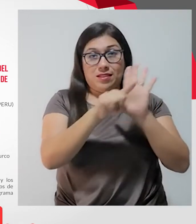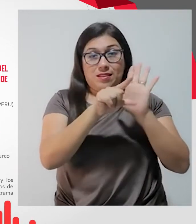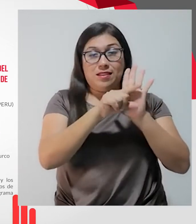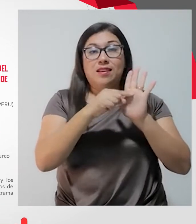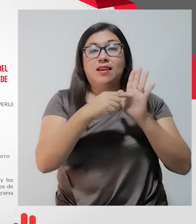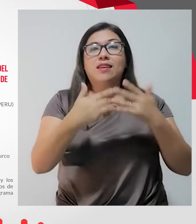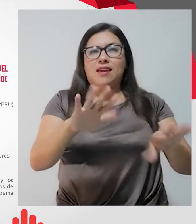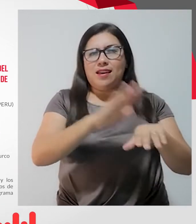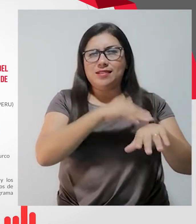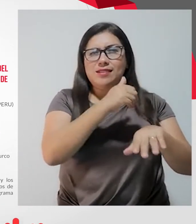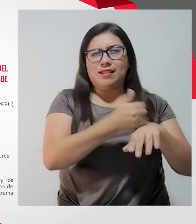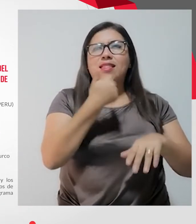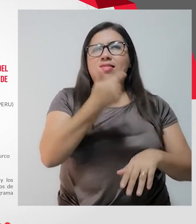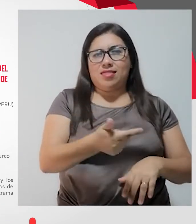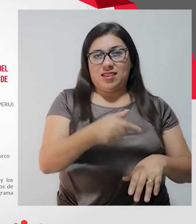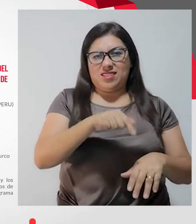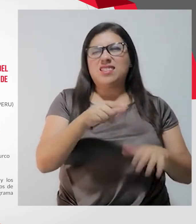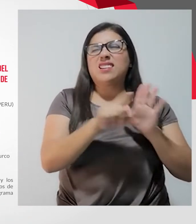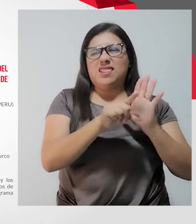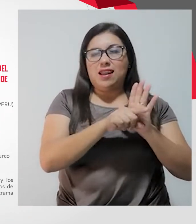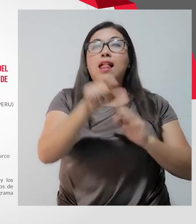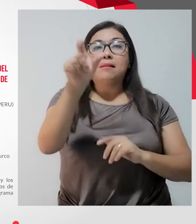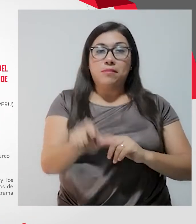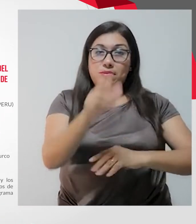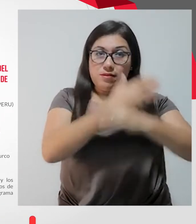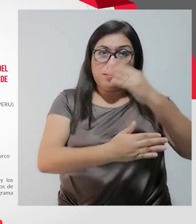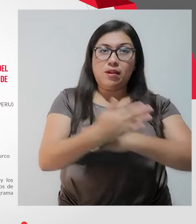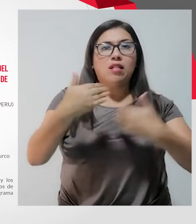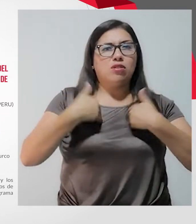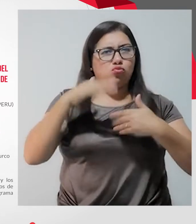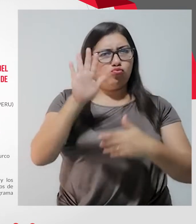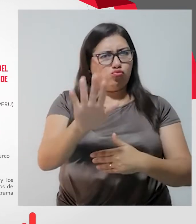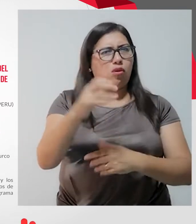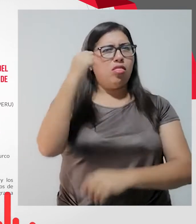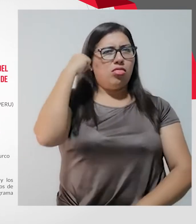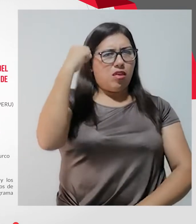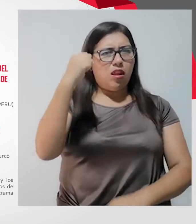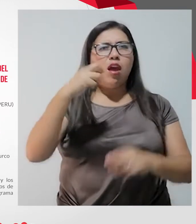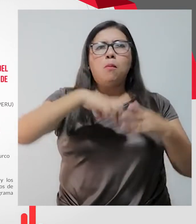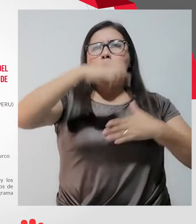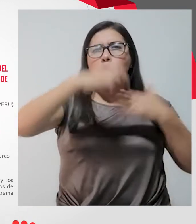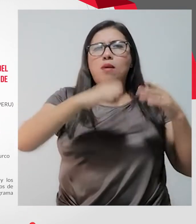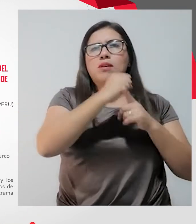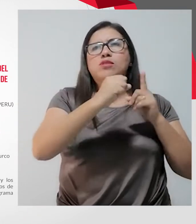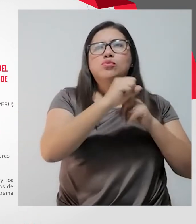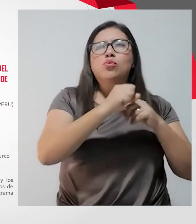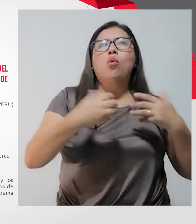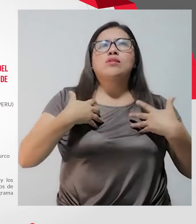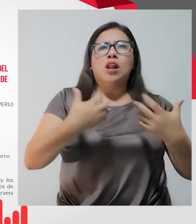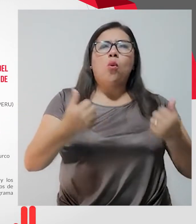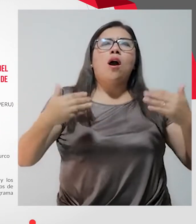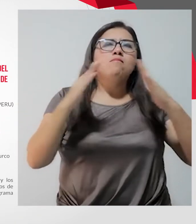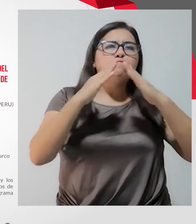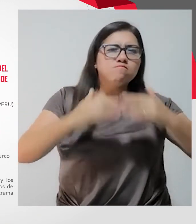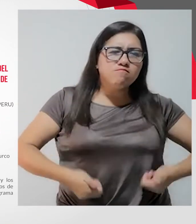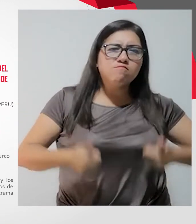ley establece que la persona con discapacidad tiene derecho a los programas sociales, salud, vivienda,